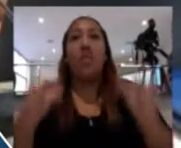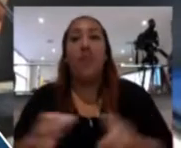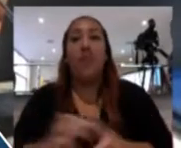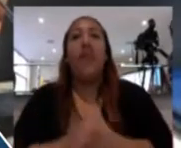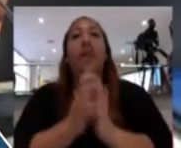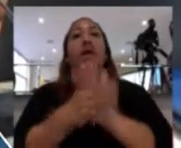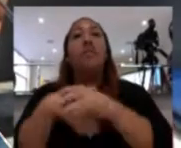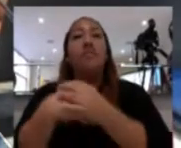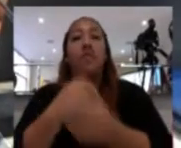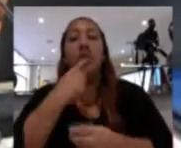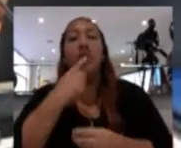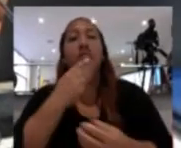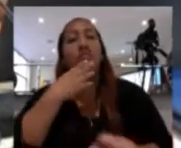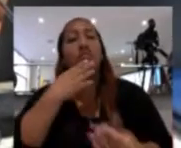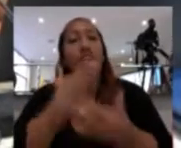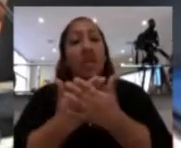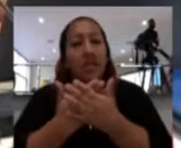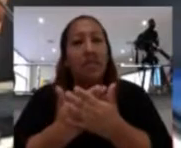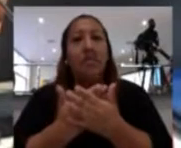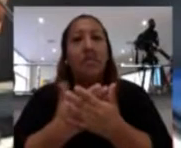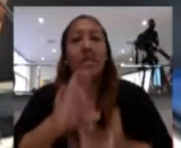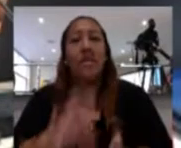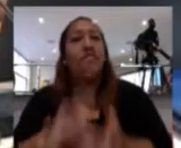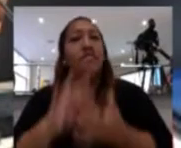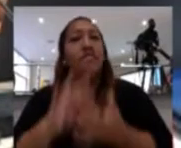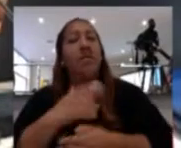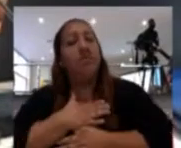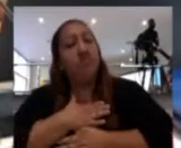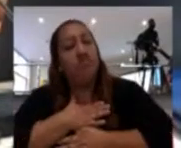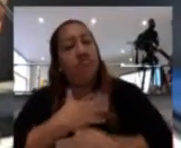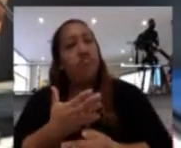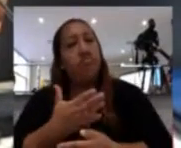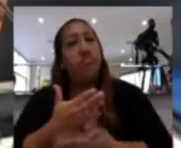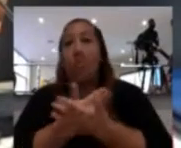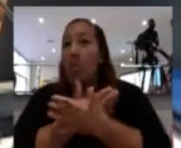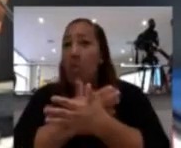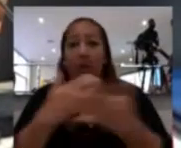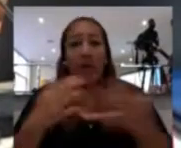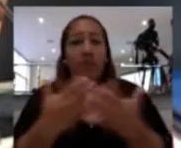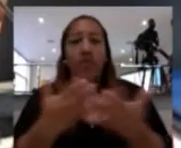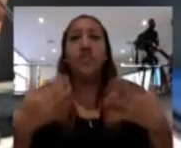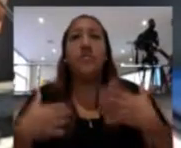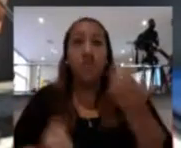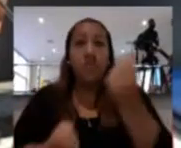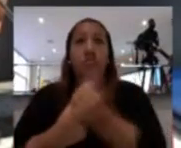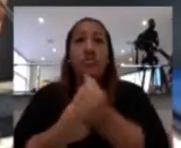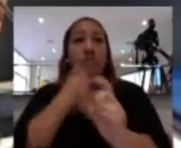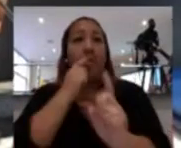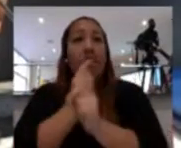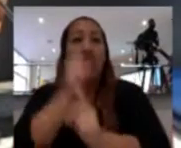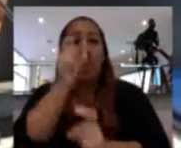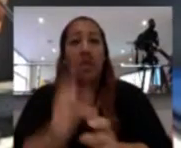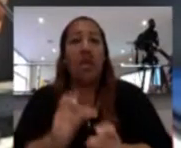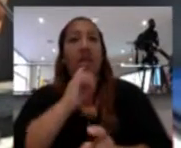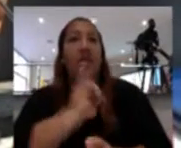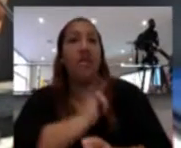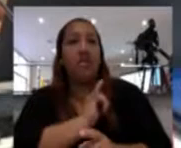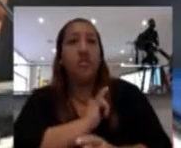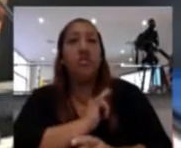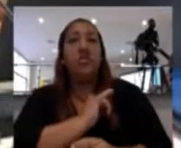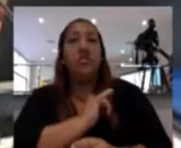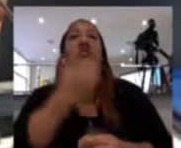Aprovecho para reiterar mi agradecimiento y expresar la mejor disposición de colaboración personal e institucional.